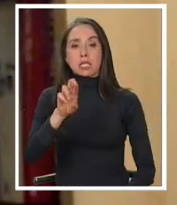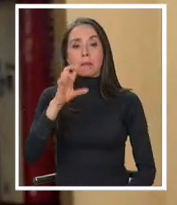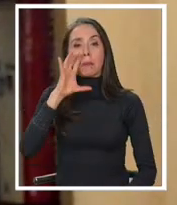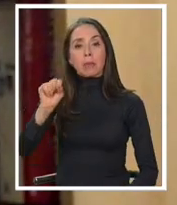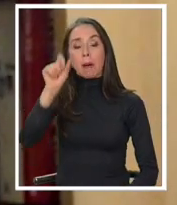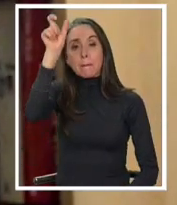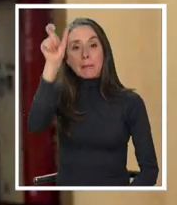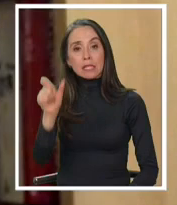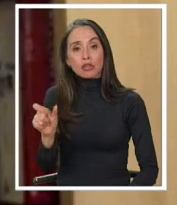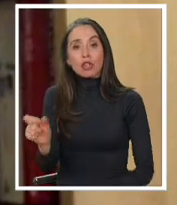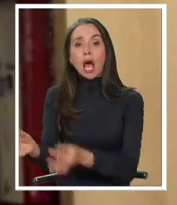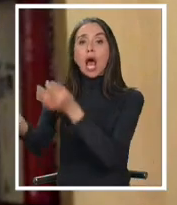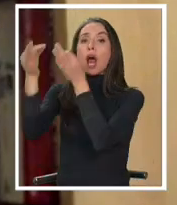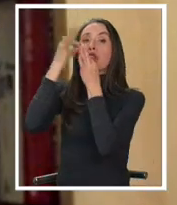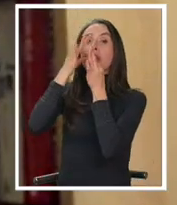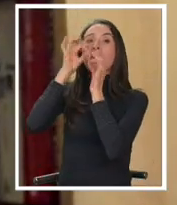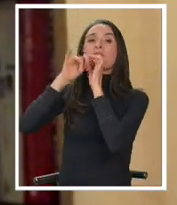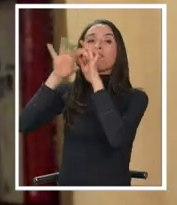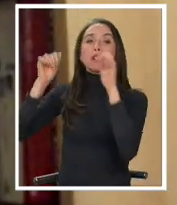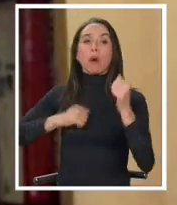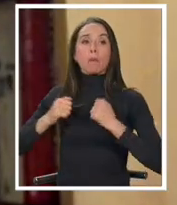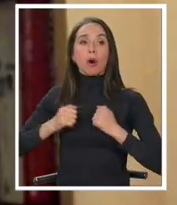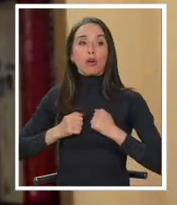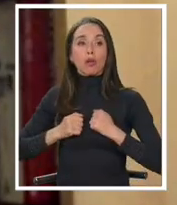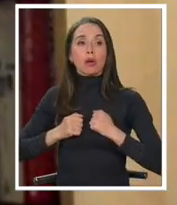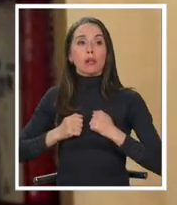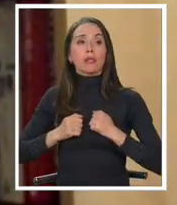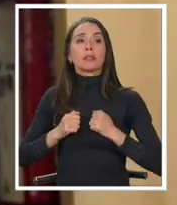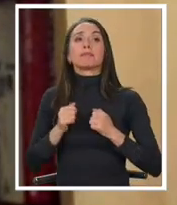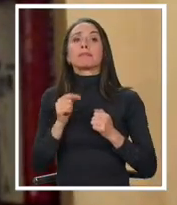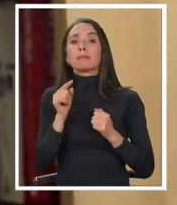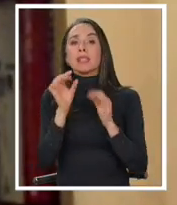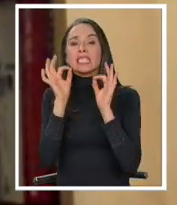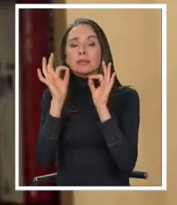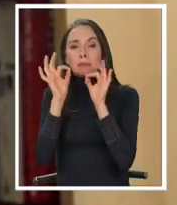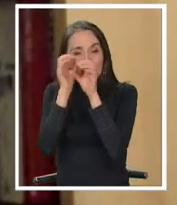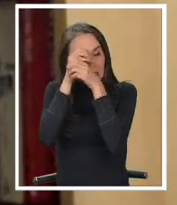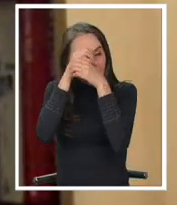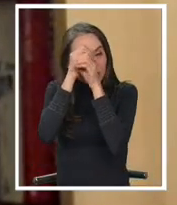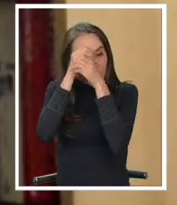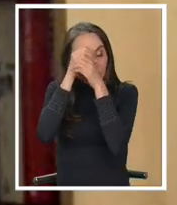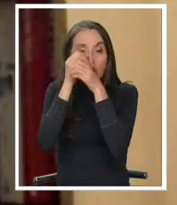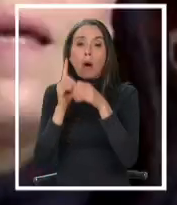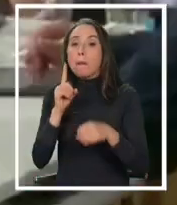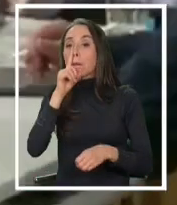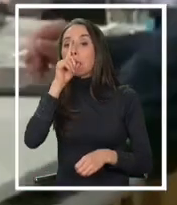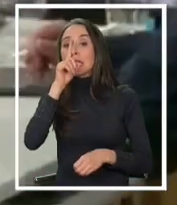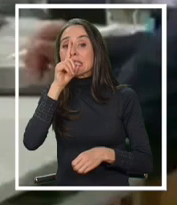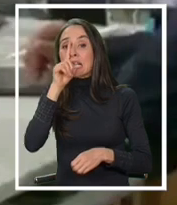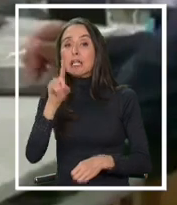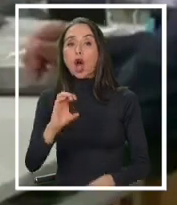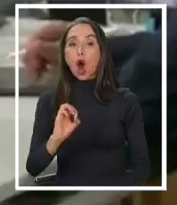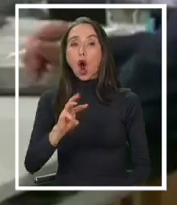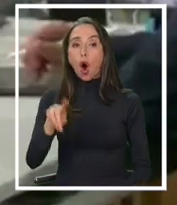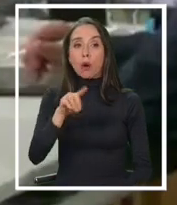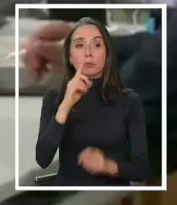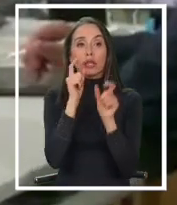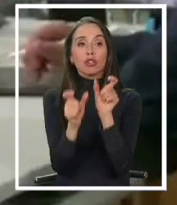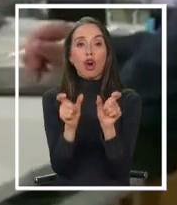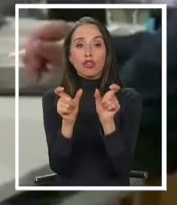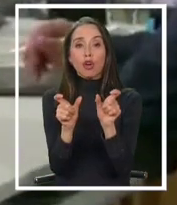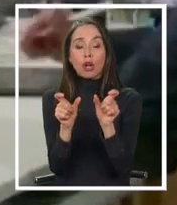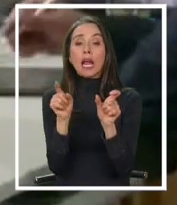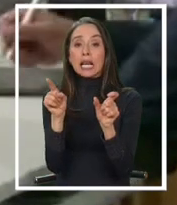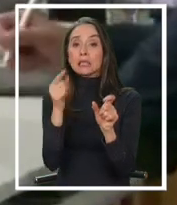persona contagiada con este virus a través de un ensayo molecular específico por PCR. La OMS monitorea este